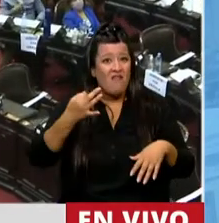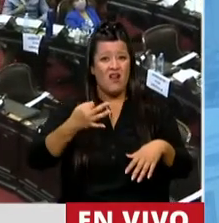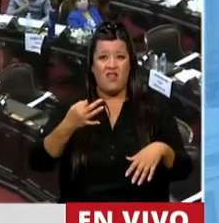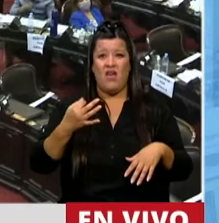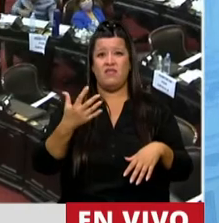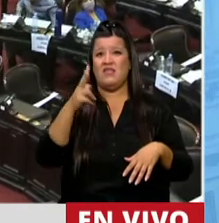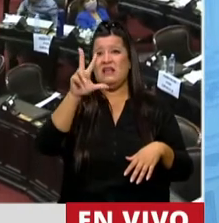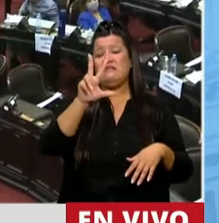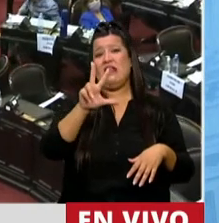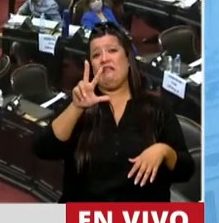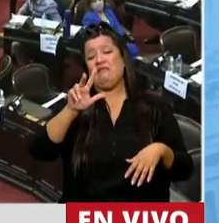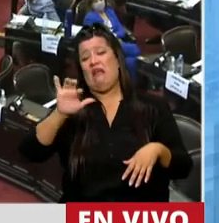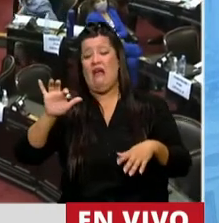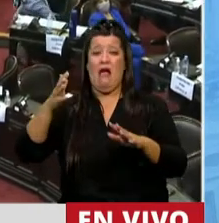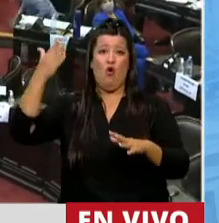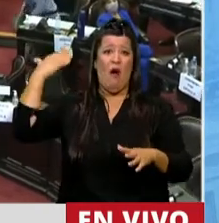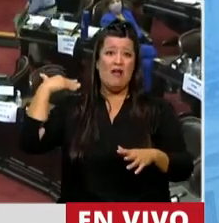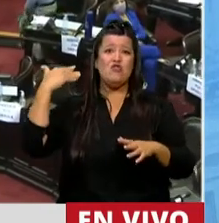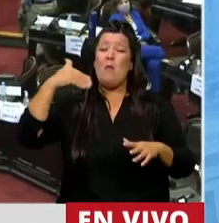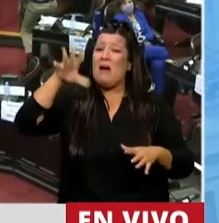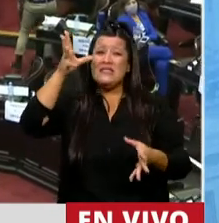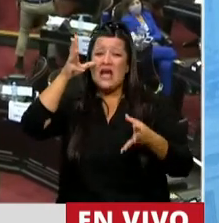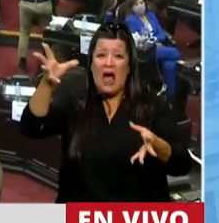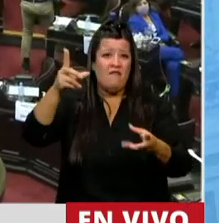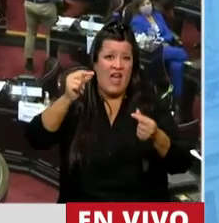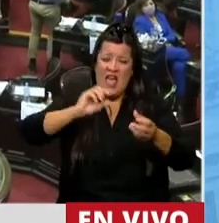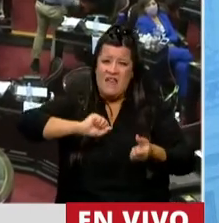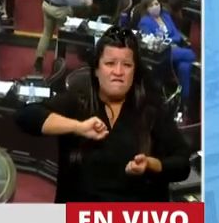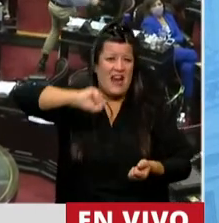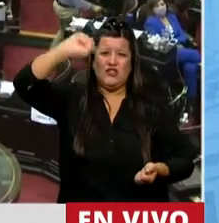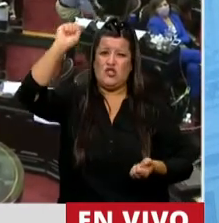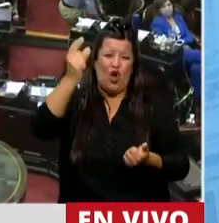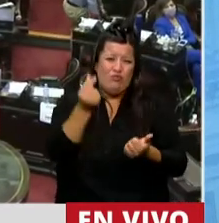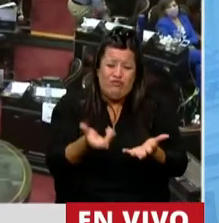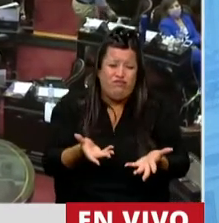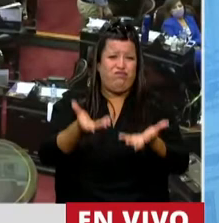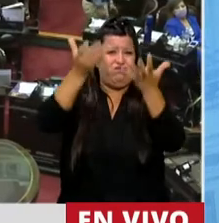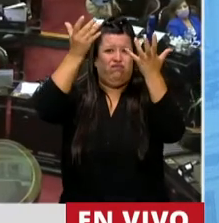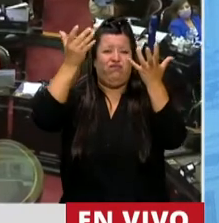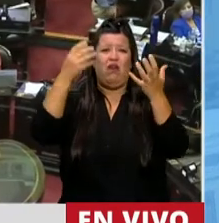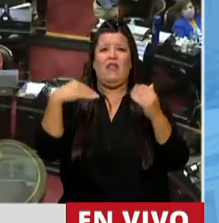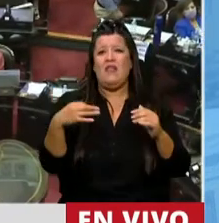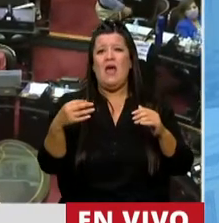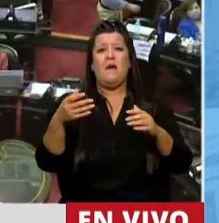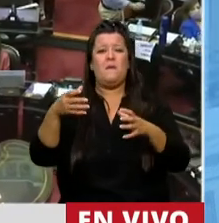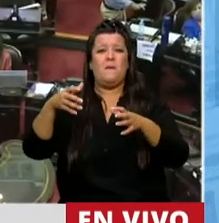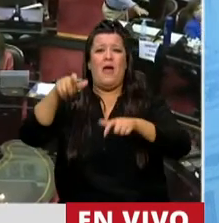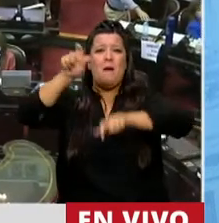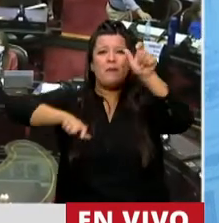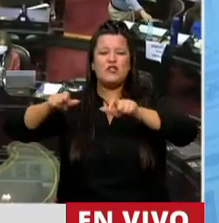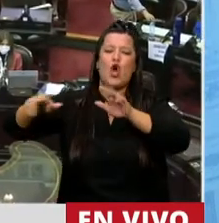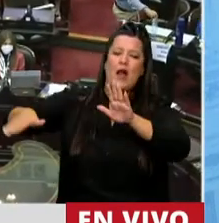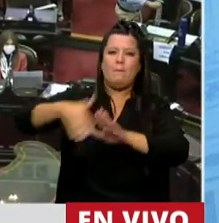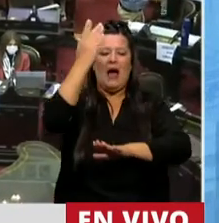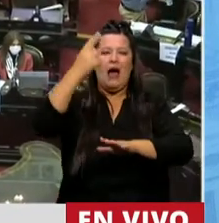30 y pico de años, como es la inflación, que impacta día a día, la solución es sacar a los movimientos sociales a la